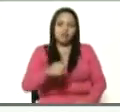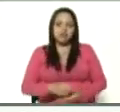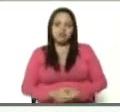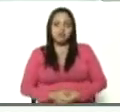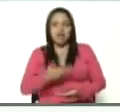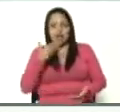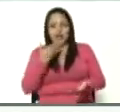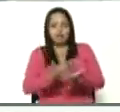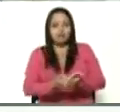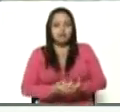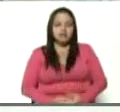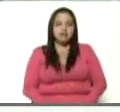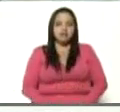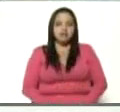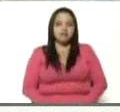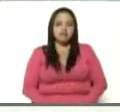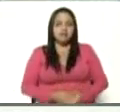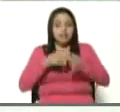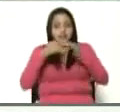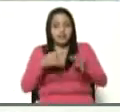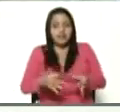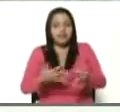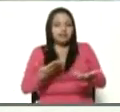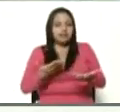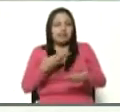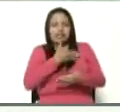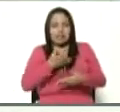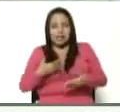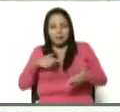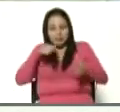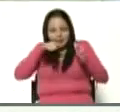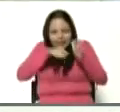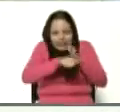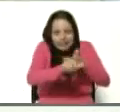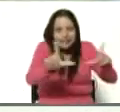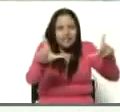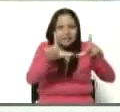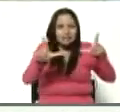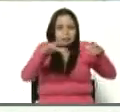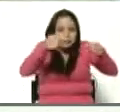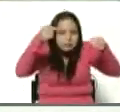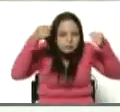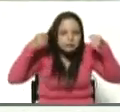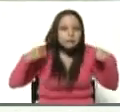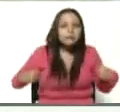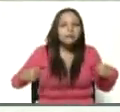Gracias. Verdaderamente. ¿Qué provoca meterse por la cámara así? Rum.